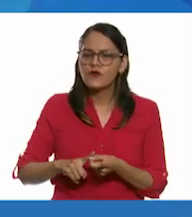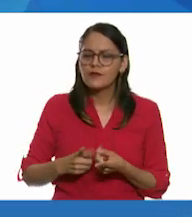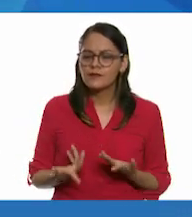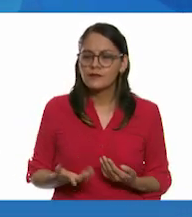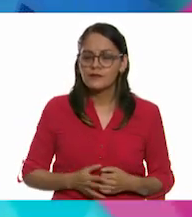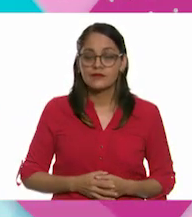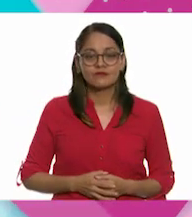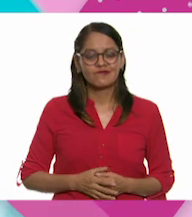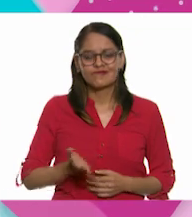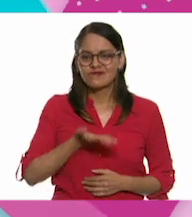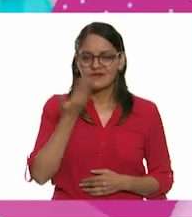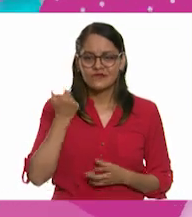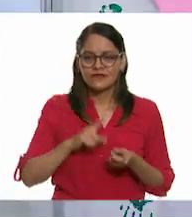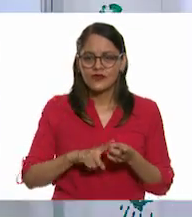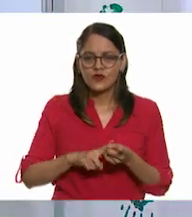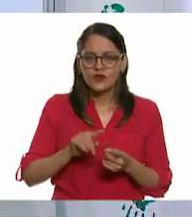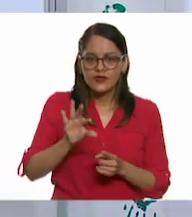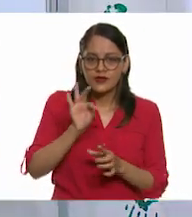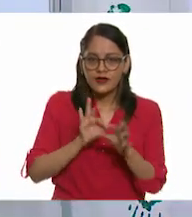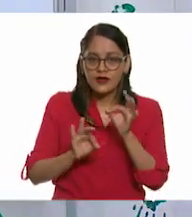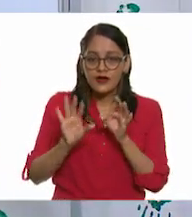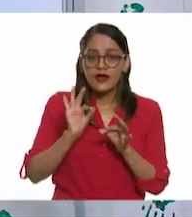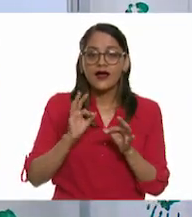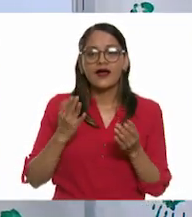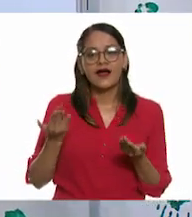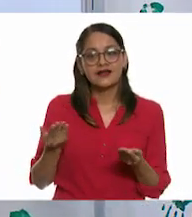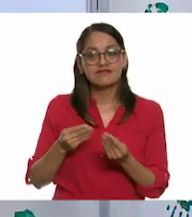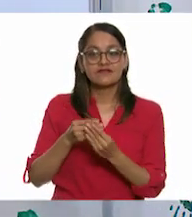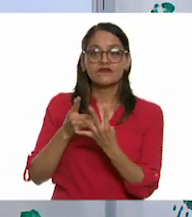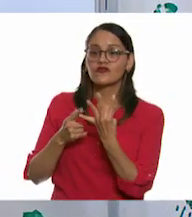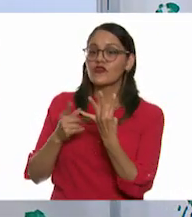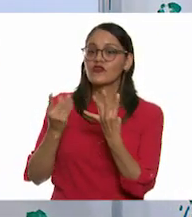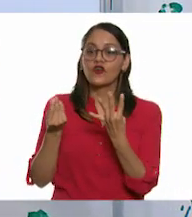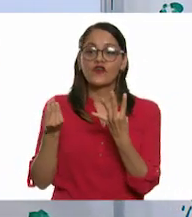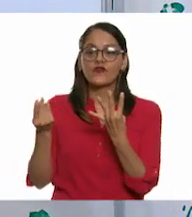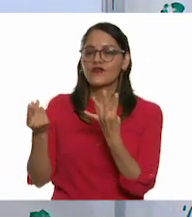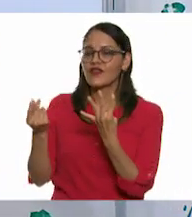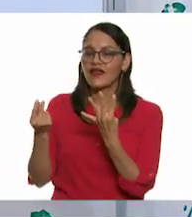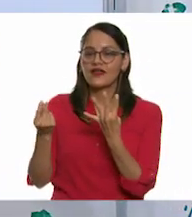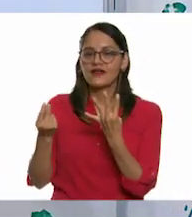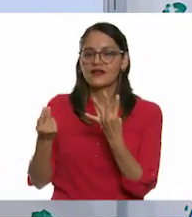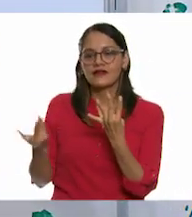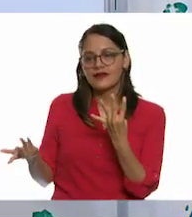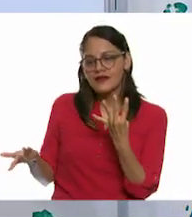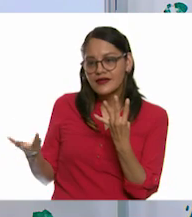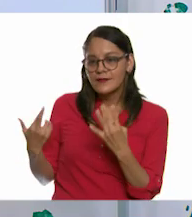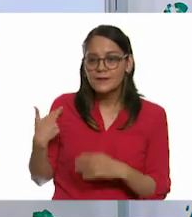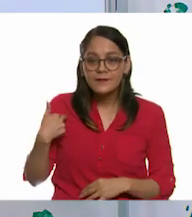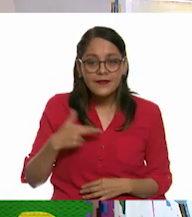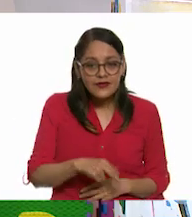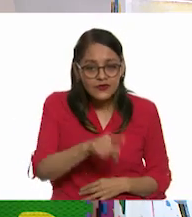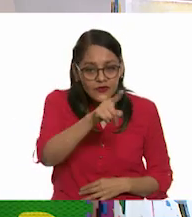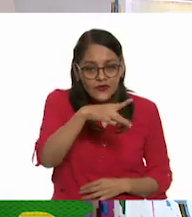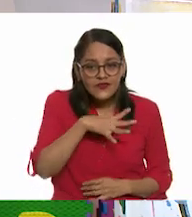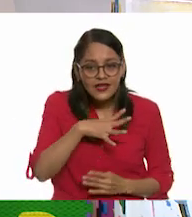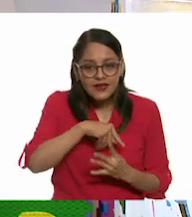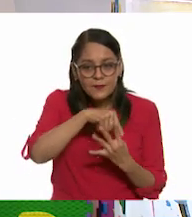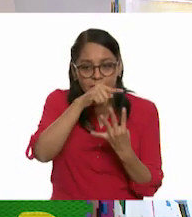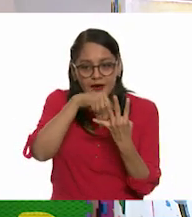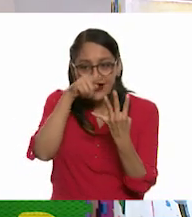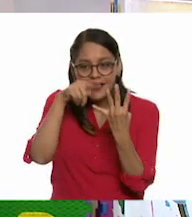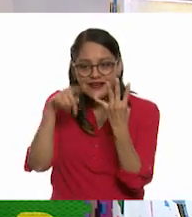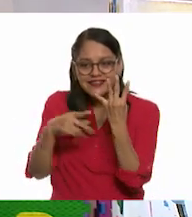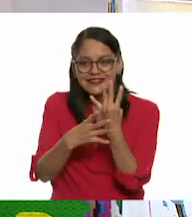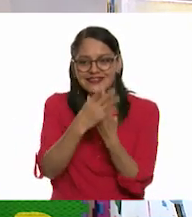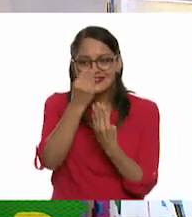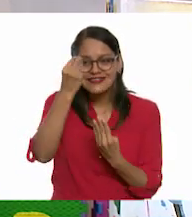obtener, no sé, cinco palitos? No sé, ¿dónde podríamos encontrarlos? Maestro Lalo. ¿Qué pasó? En la mano justamente tienes,